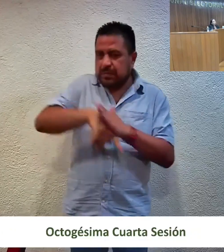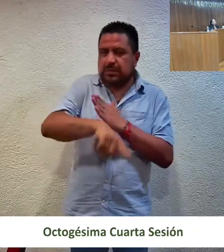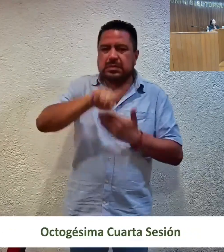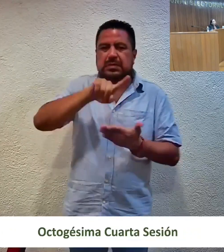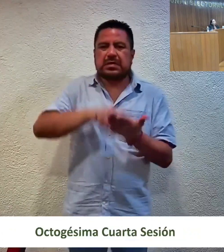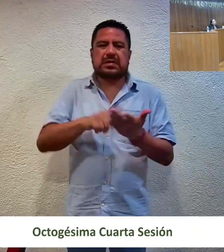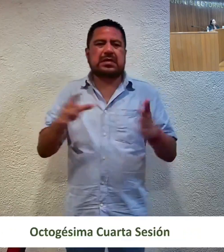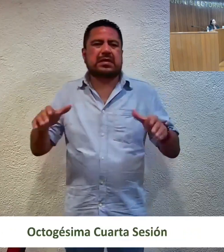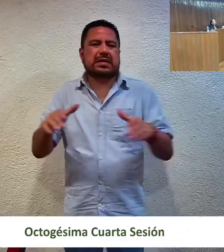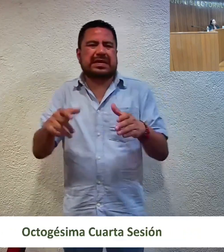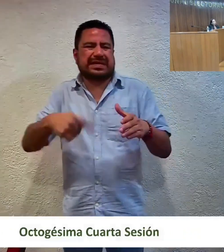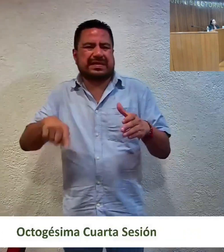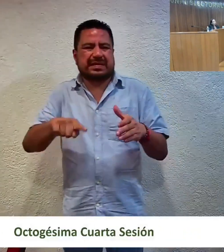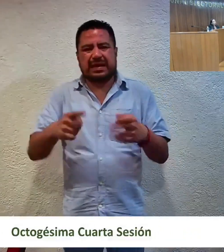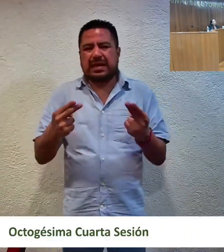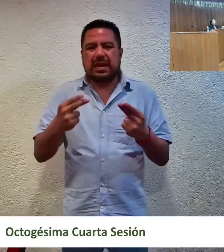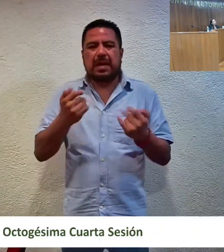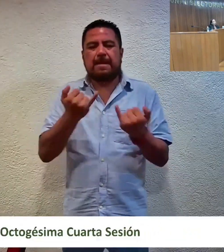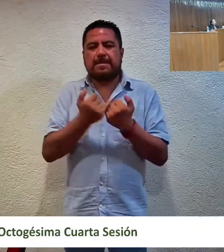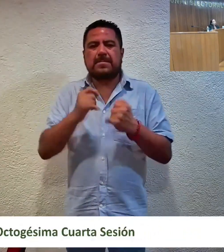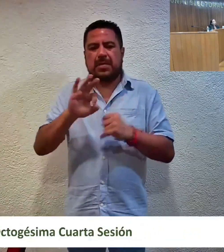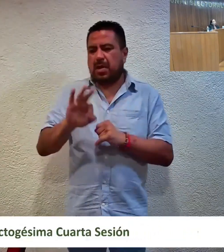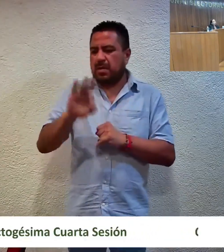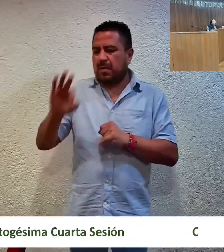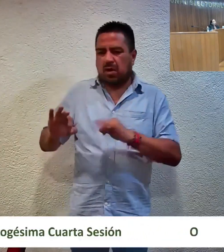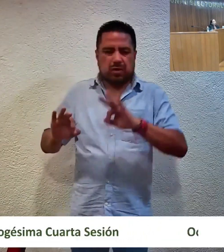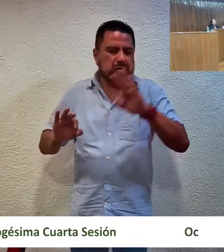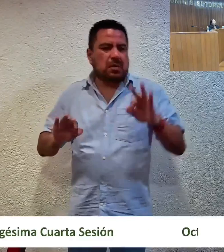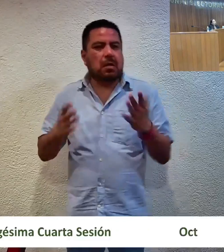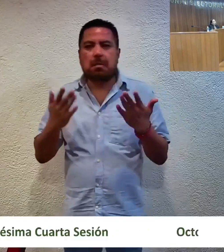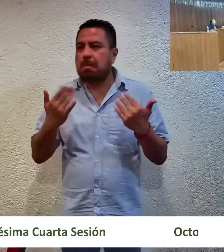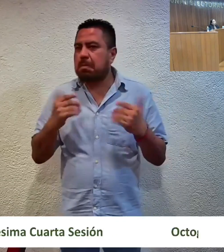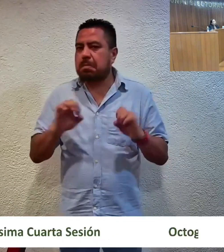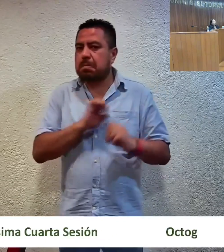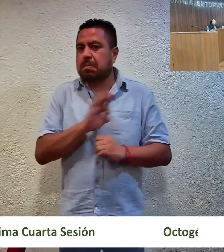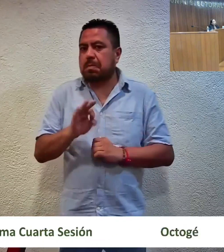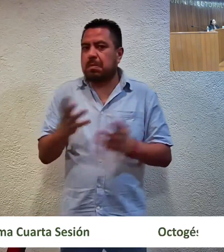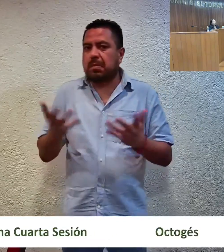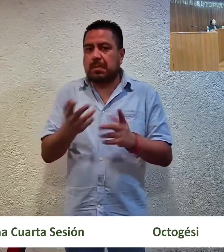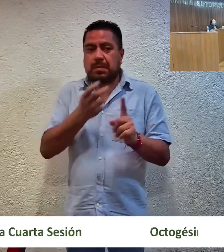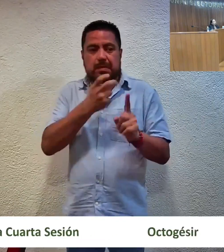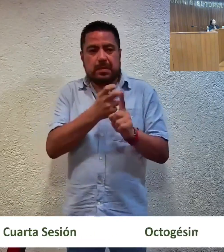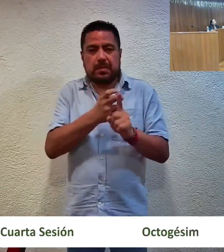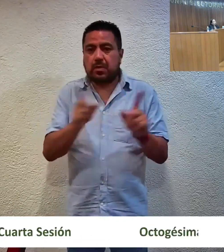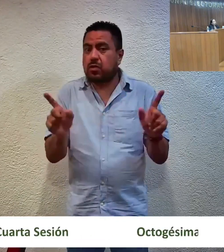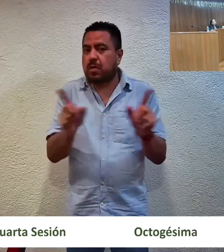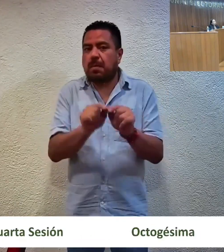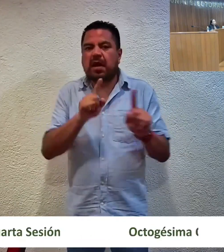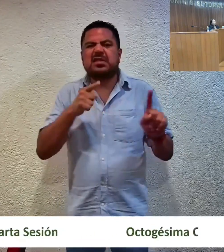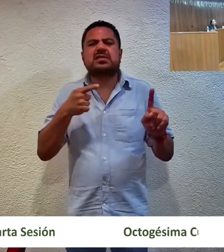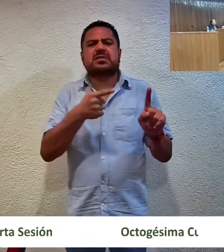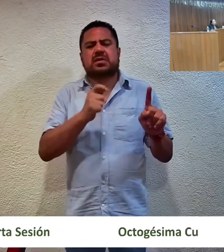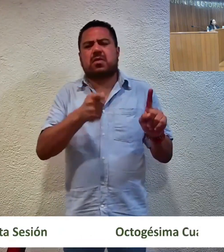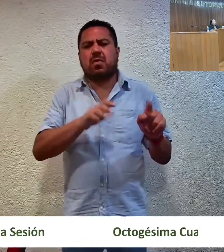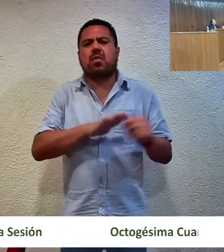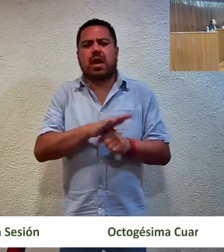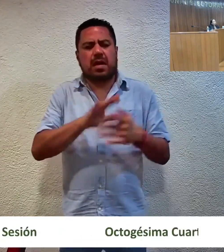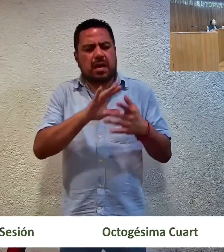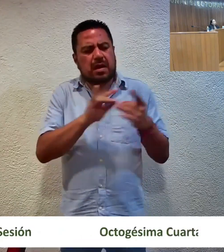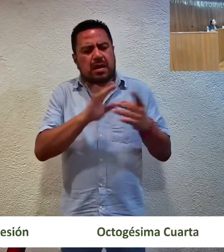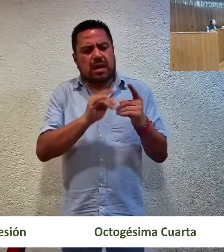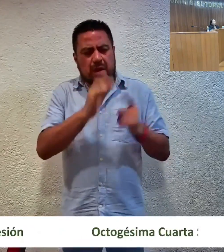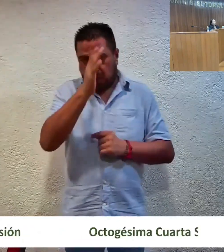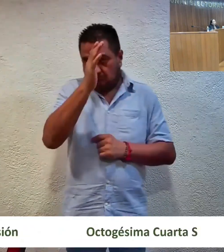idoneidad, necesidad y proporcionalidad, tampoco lo llevó a cabo, pues únicamente se abocó a describir cada